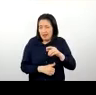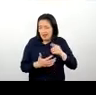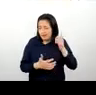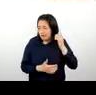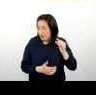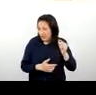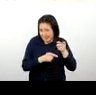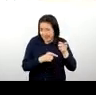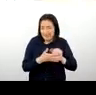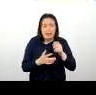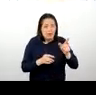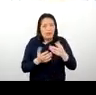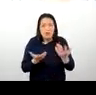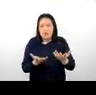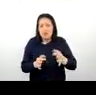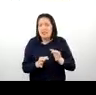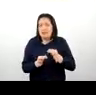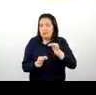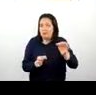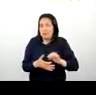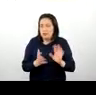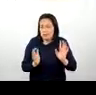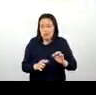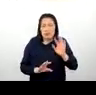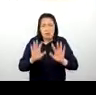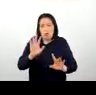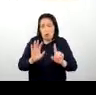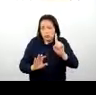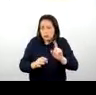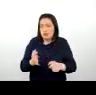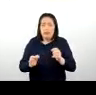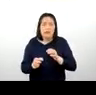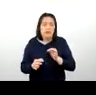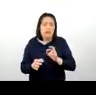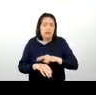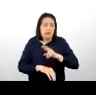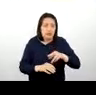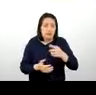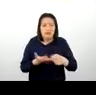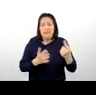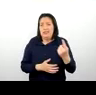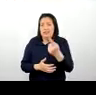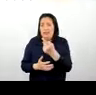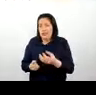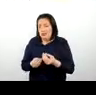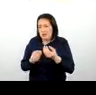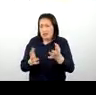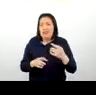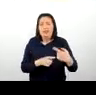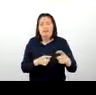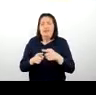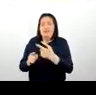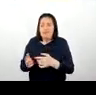geográficamente las provincias, ¿no? Que son 11 a nivel de la región y lo que ofrece cada uno de acuerdo a la diversidad